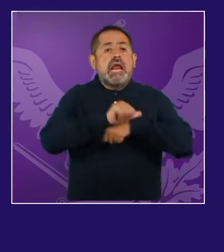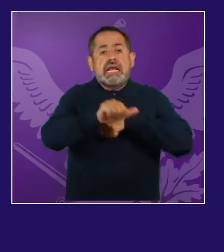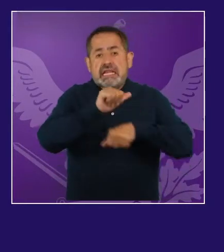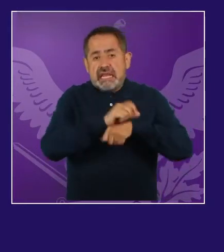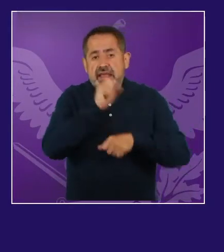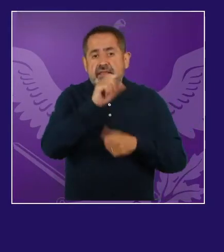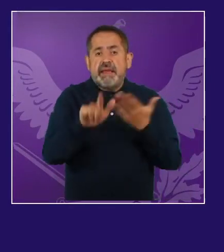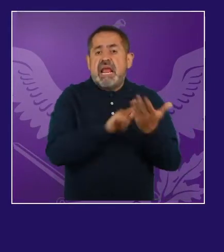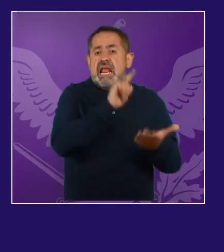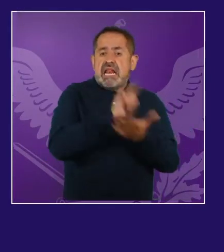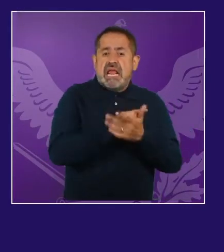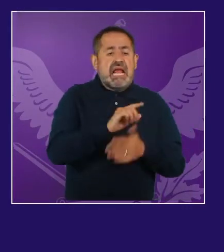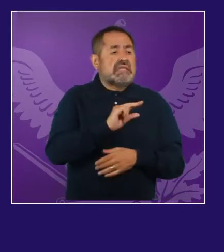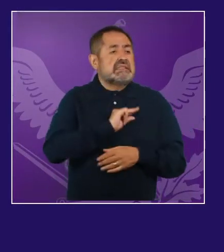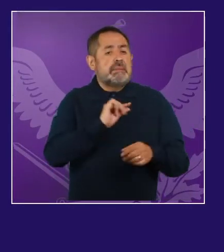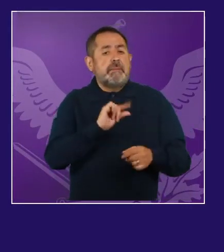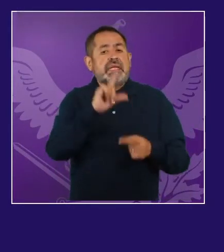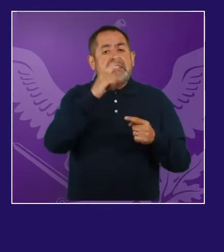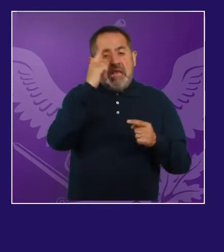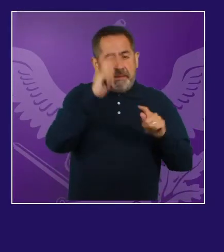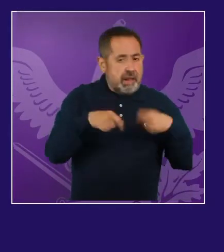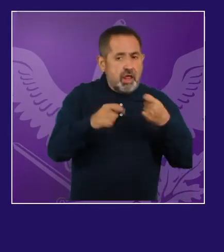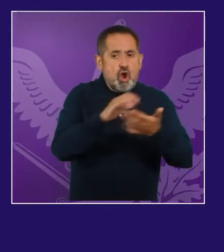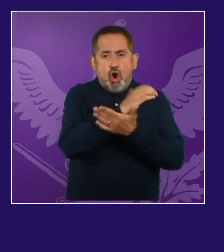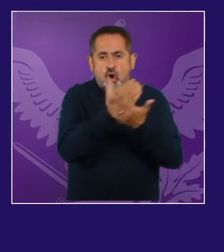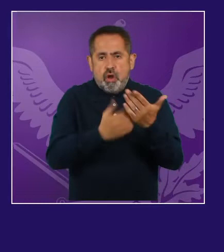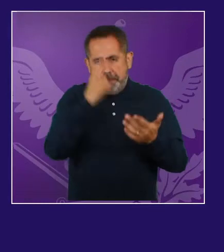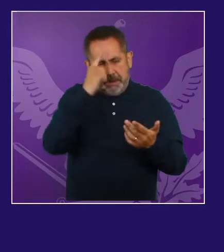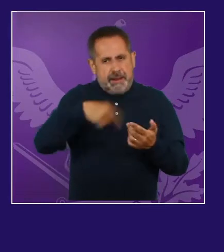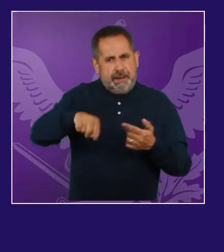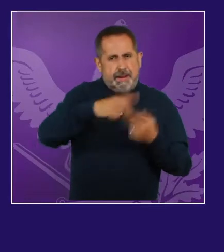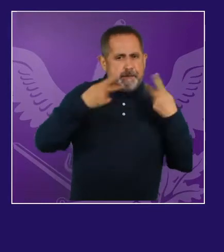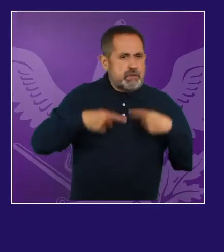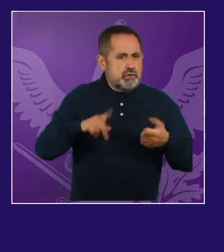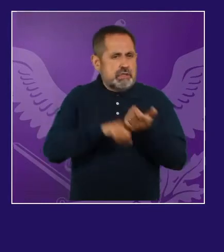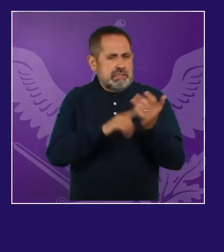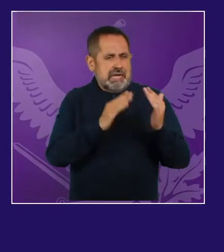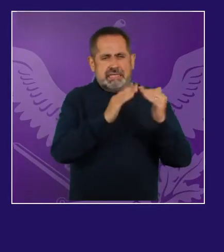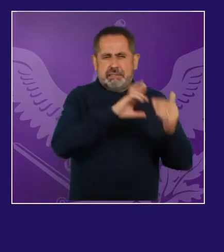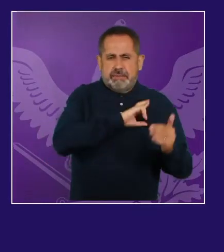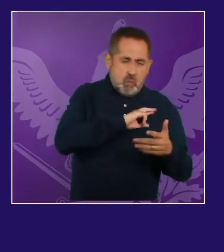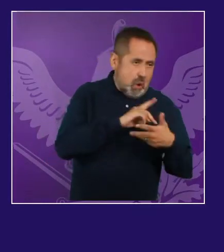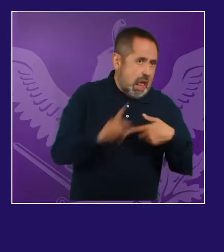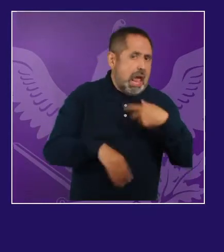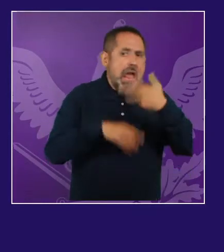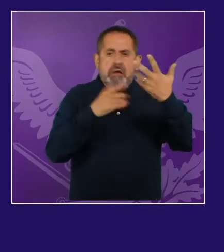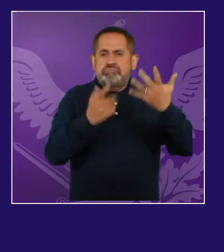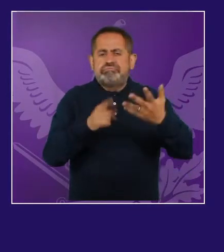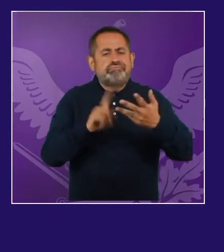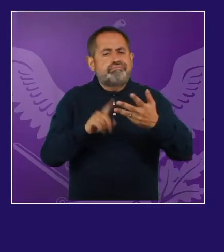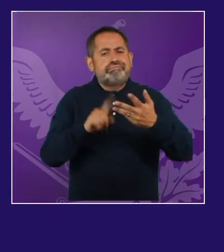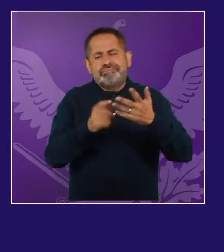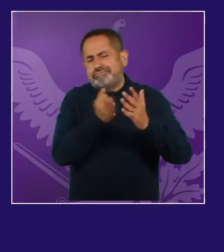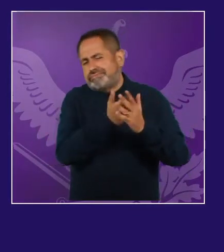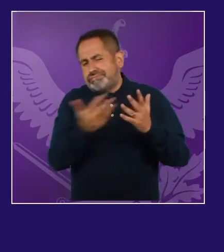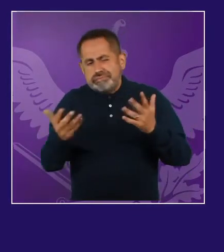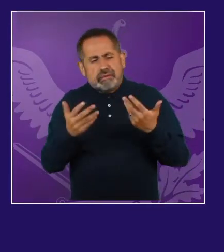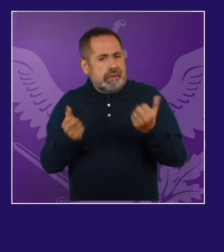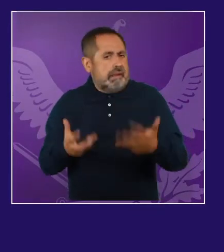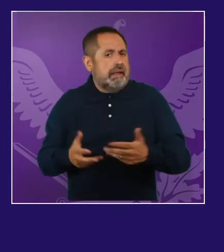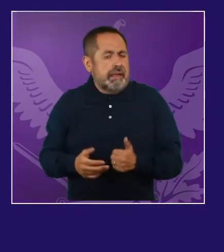en Argentina se generó una ley de régimen especial para el contrato de trabajo para personal de casas particulares, este,